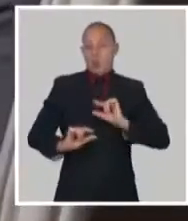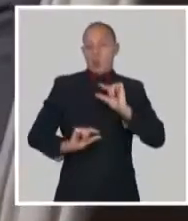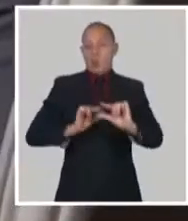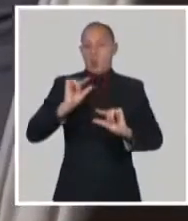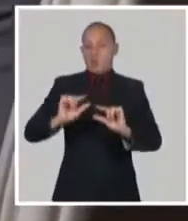los cuatro elementos. ¡Gracias! ¡Gracias!